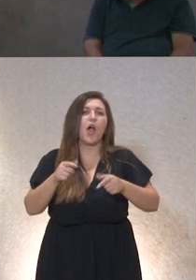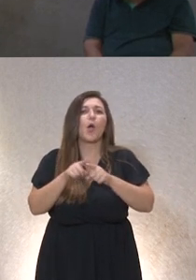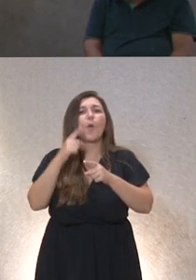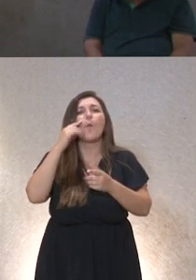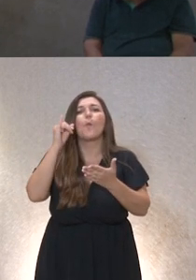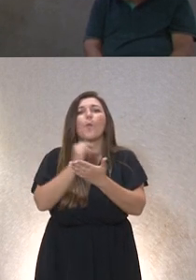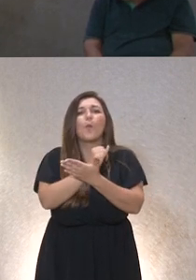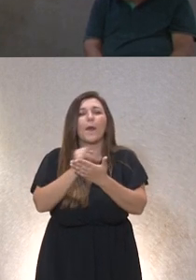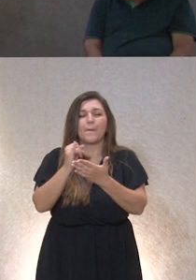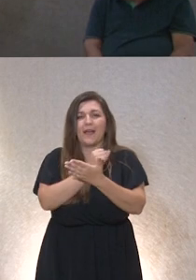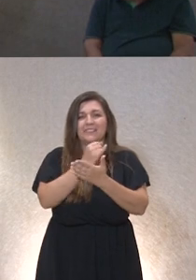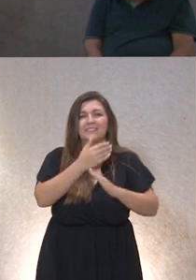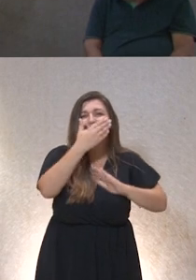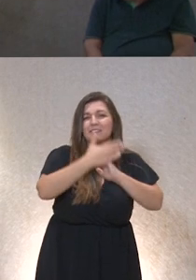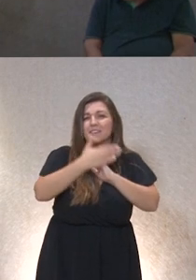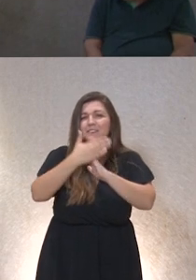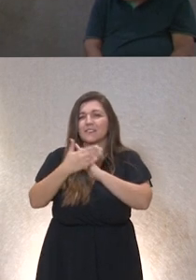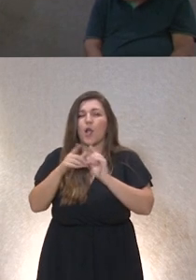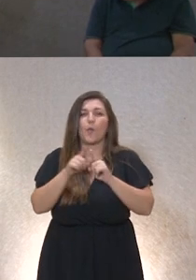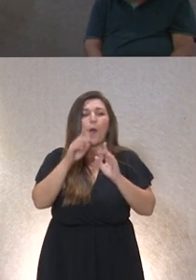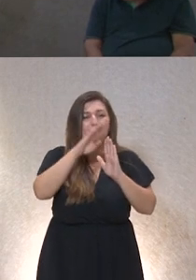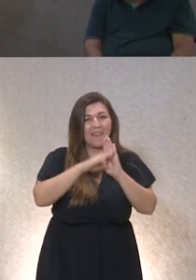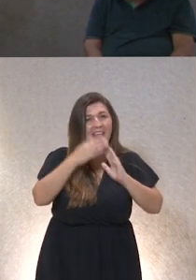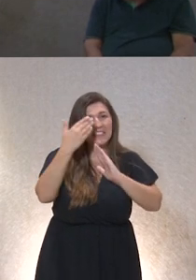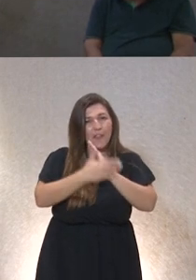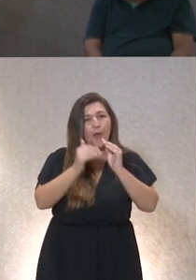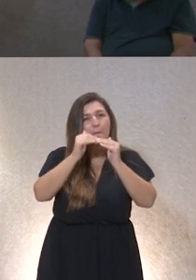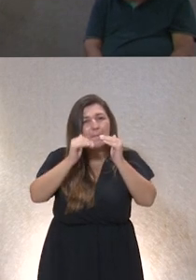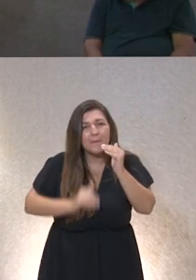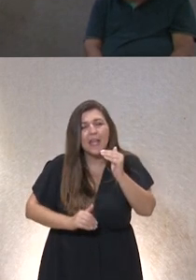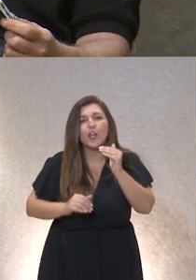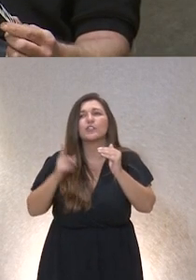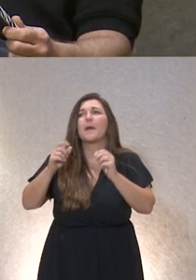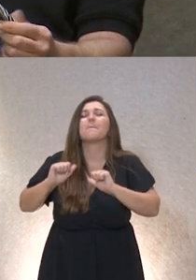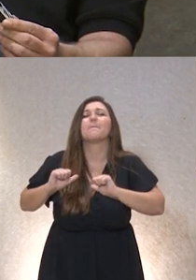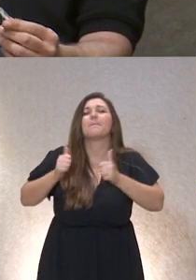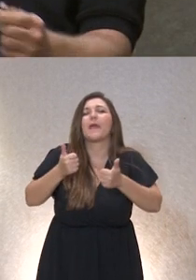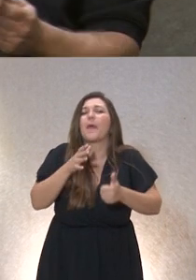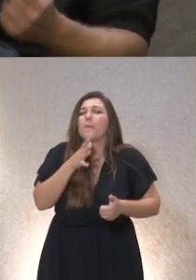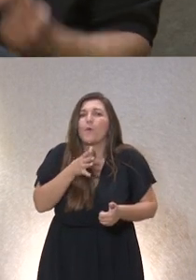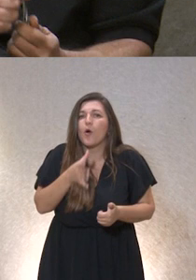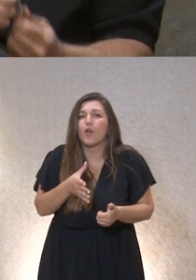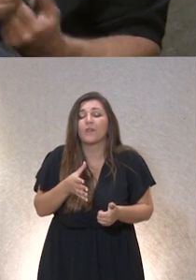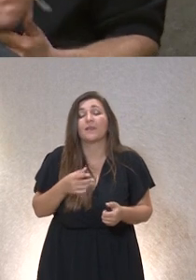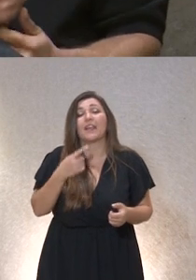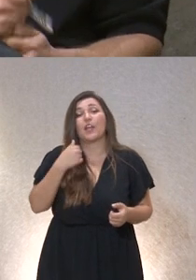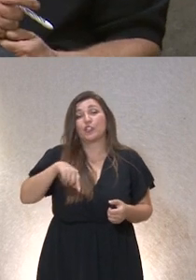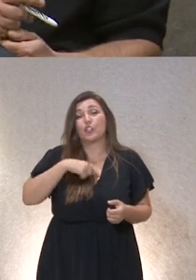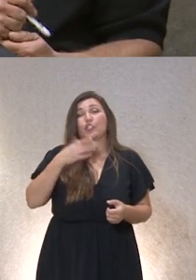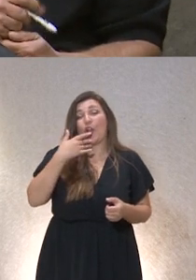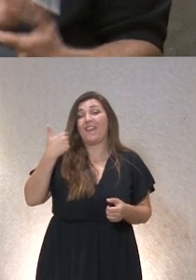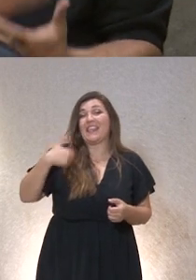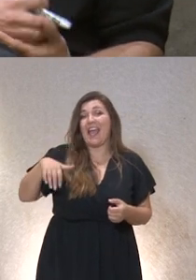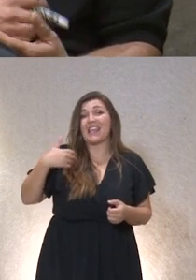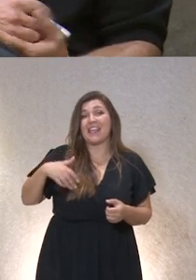pilotaje de restricción de reducción de restricciones ¿cuál fue el estímulo el impulso? pues ya conocíamos un poco el trabajo que se estaba haciendo